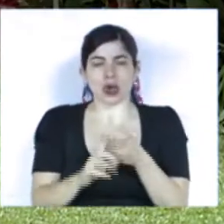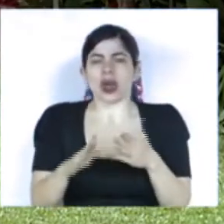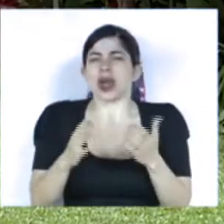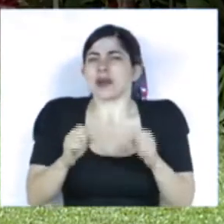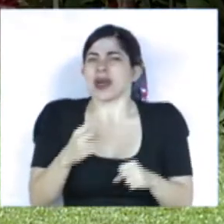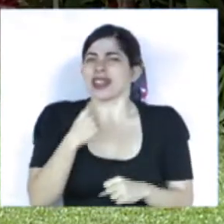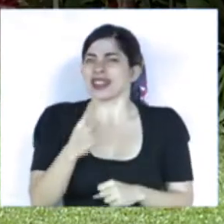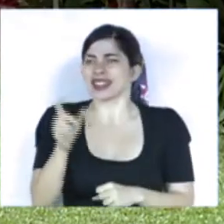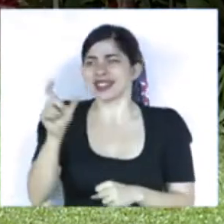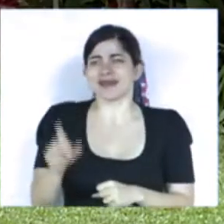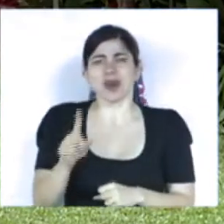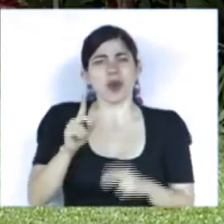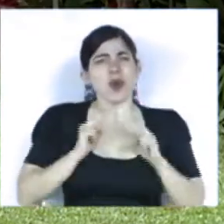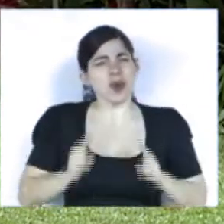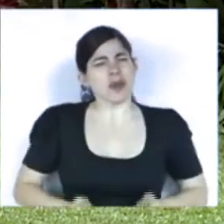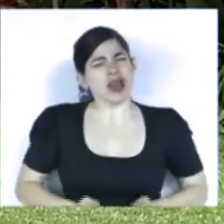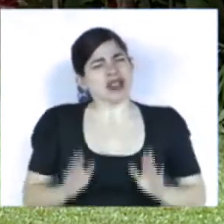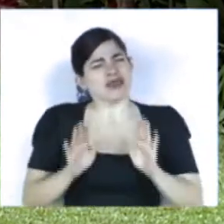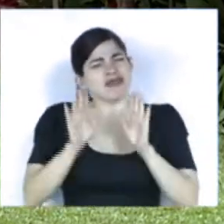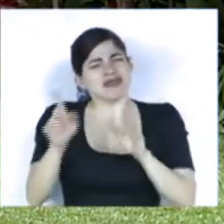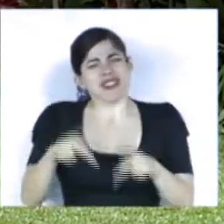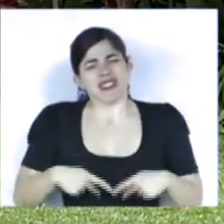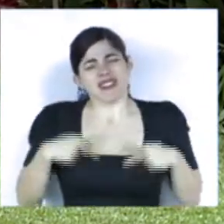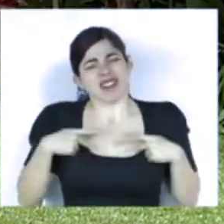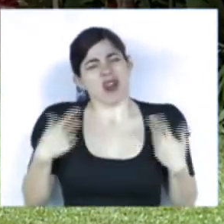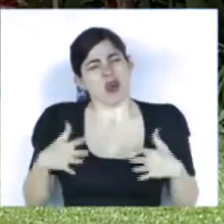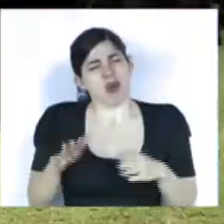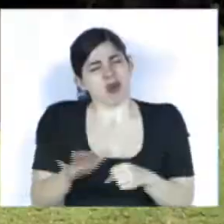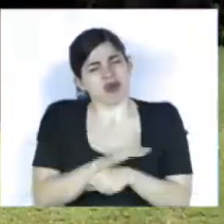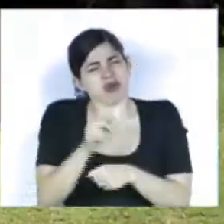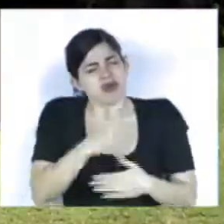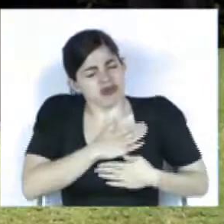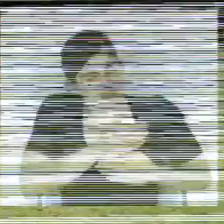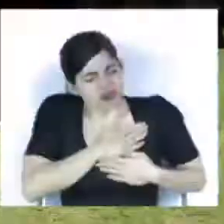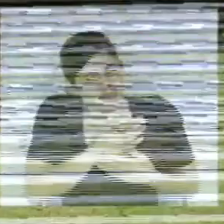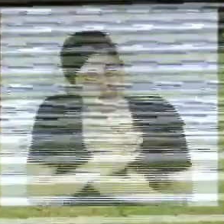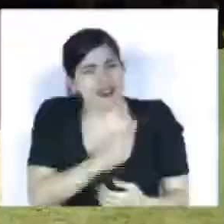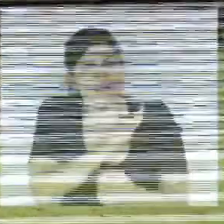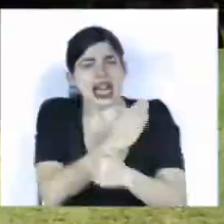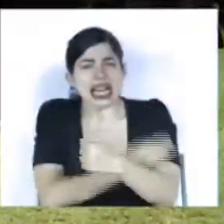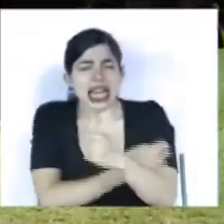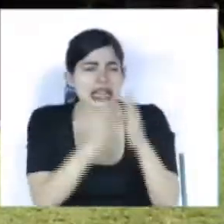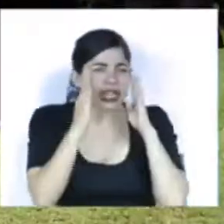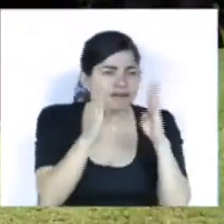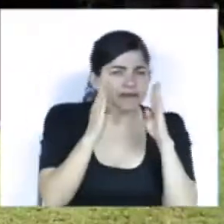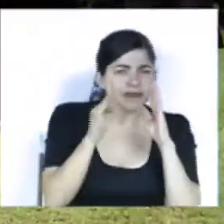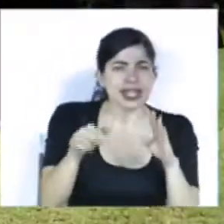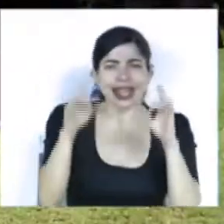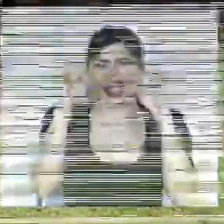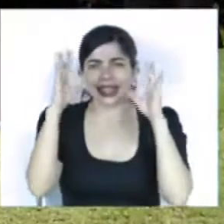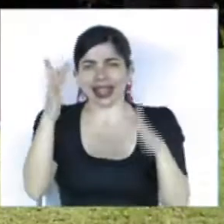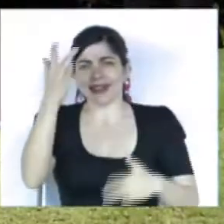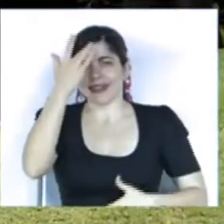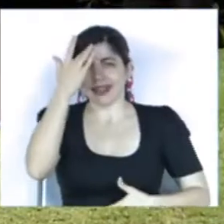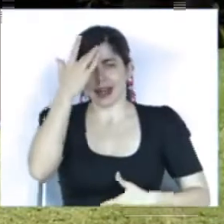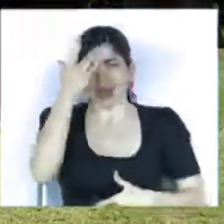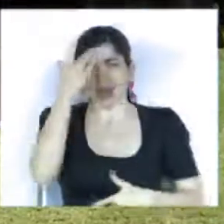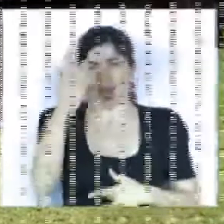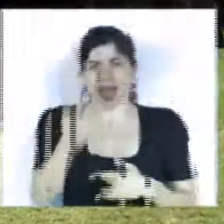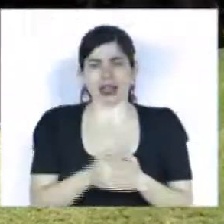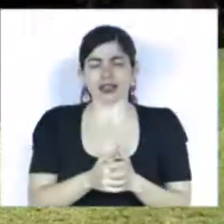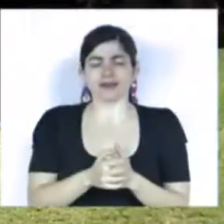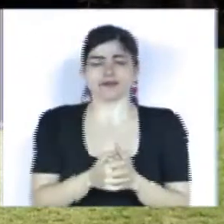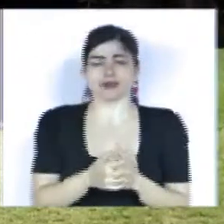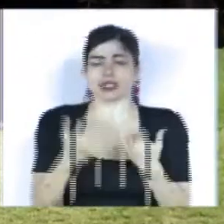decir de un ser humano maravilloso que tuvo una vida plena, que entregó valientemente en la atención de esta terrible enfermedad y que ha